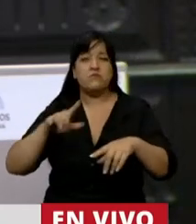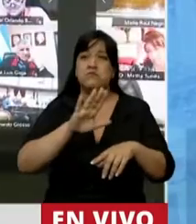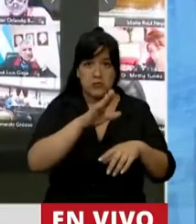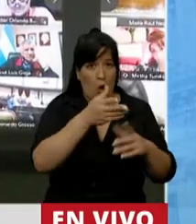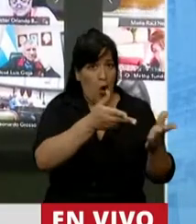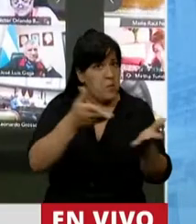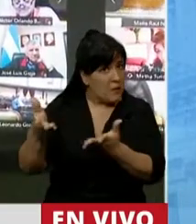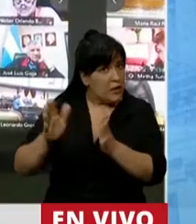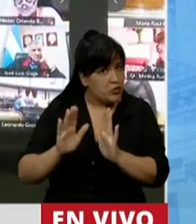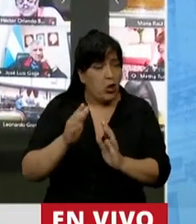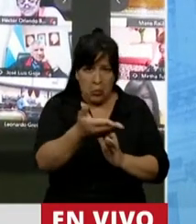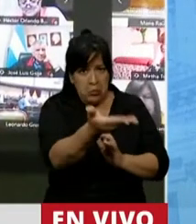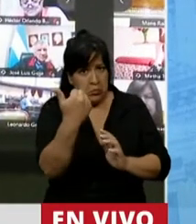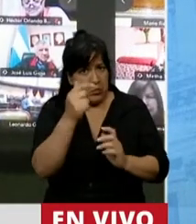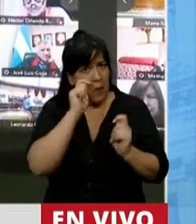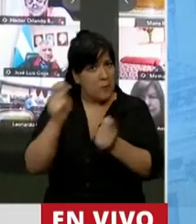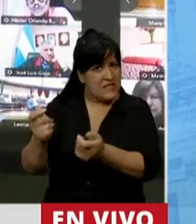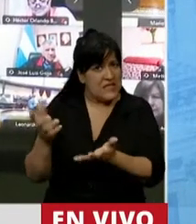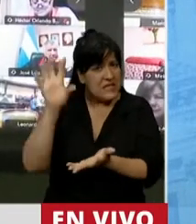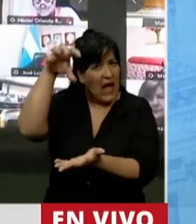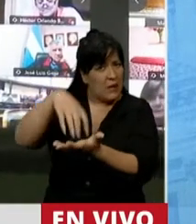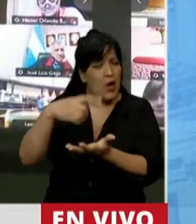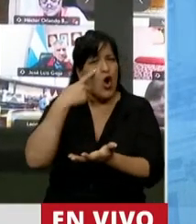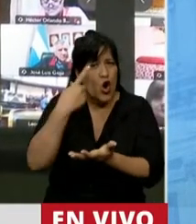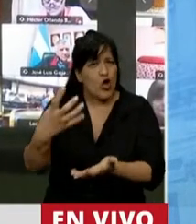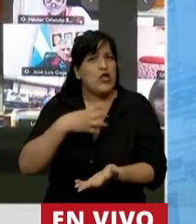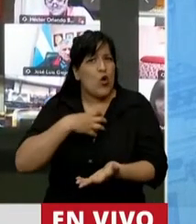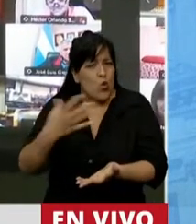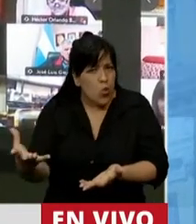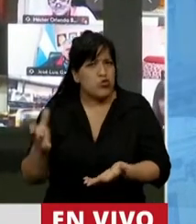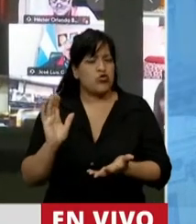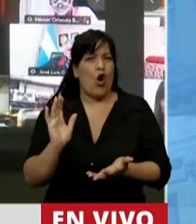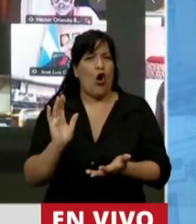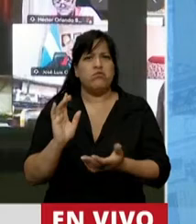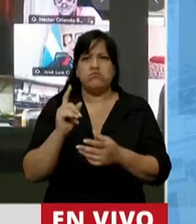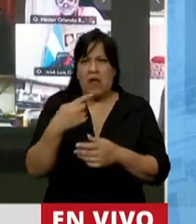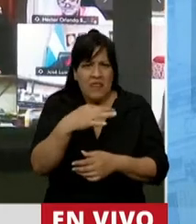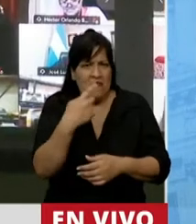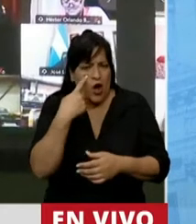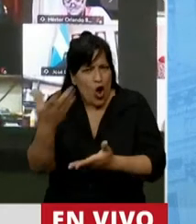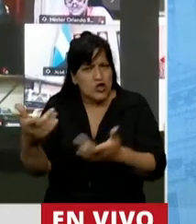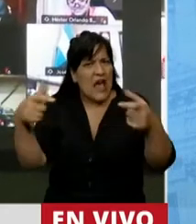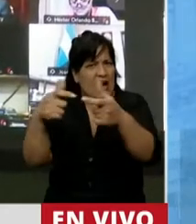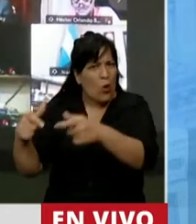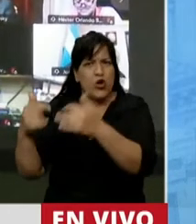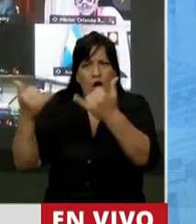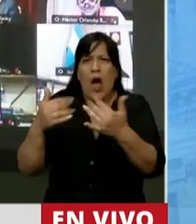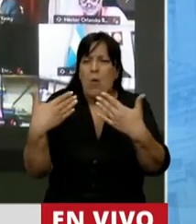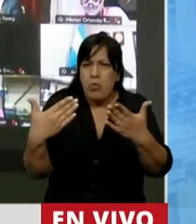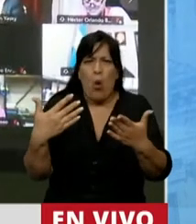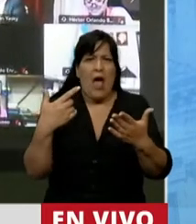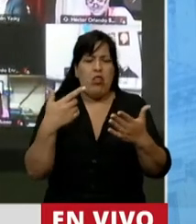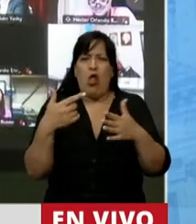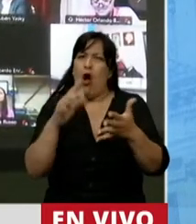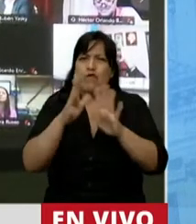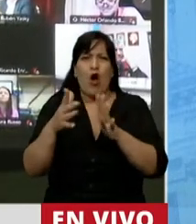suyo a que venga a visitarnos, que conozca nuestros cursos, que conozca nuestras reuniones. Puedo hacerle conocer